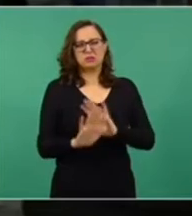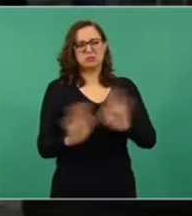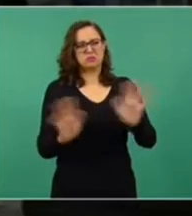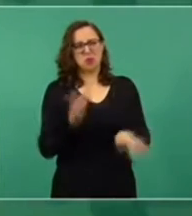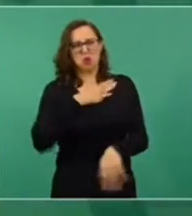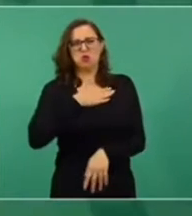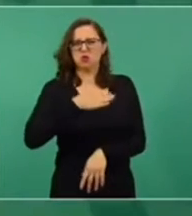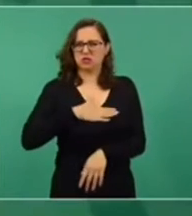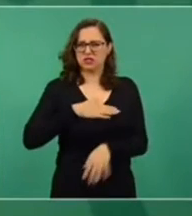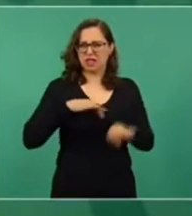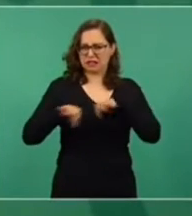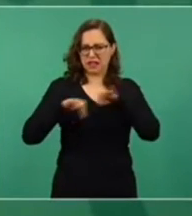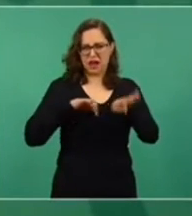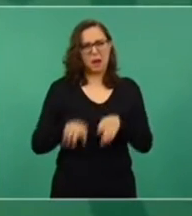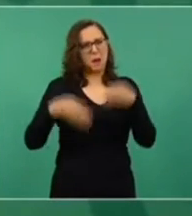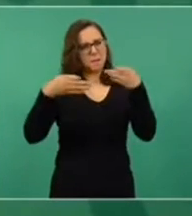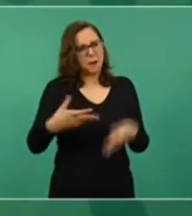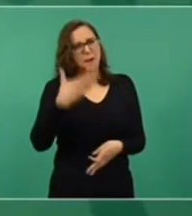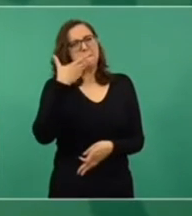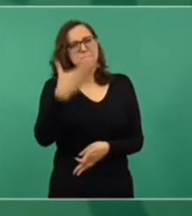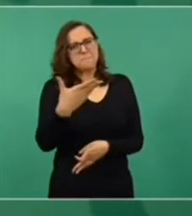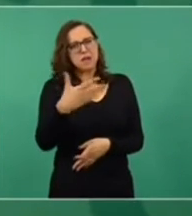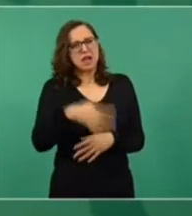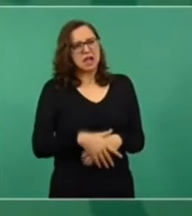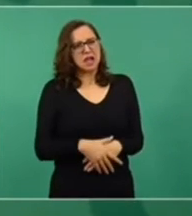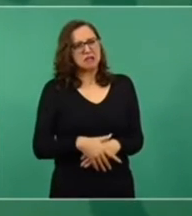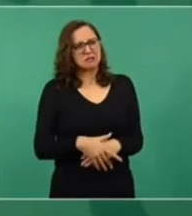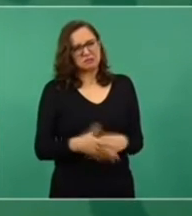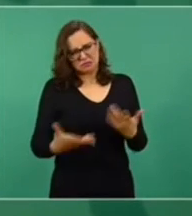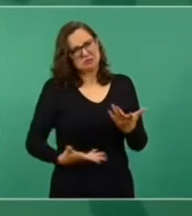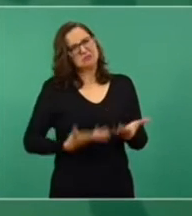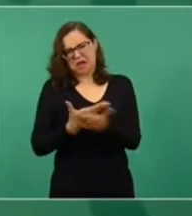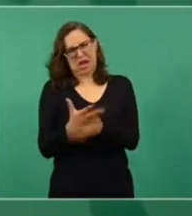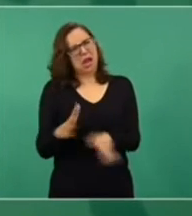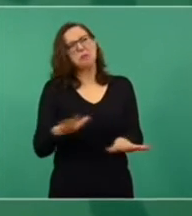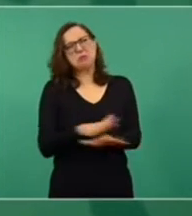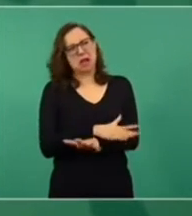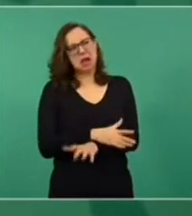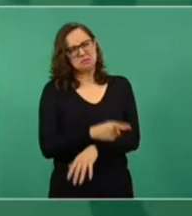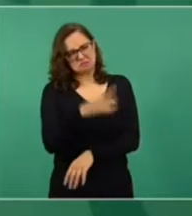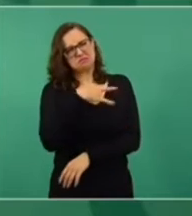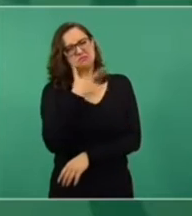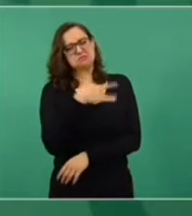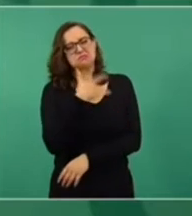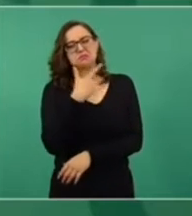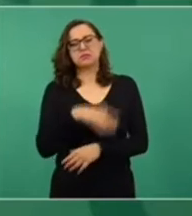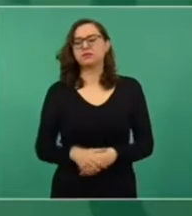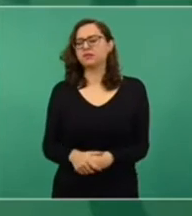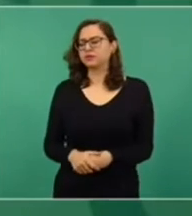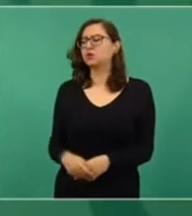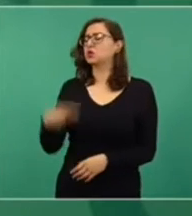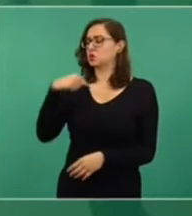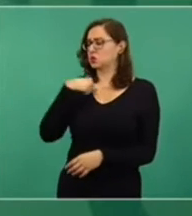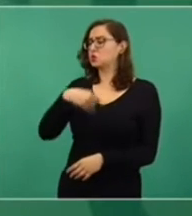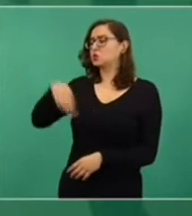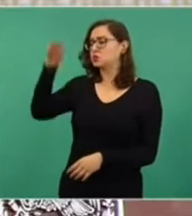y buscar el bienestar general. Yo espero es tiempo para que se reforme